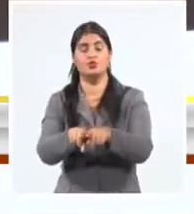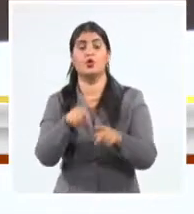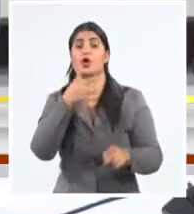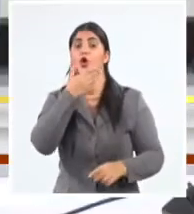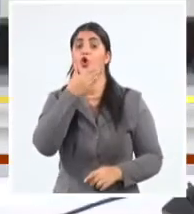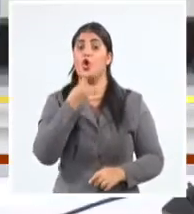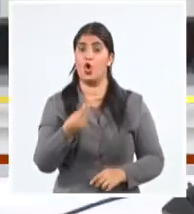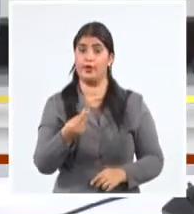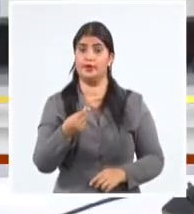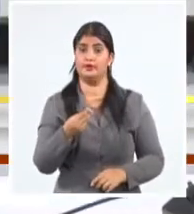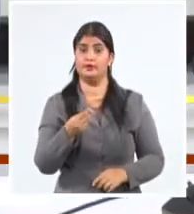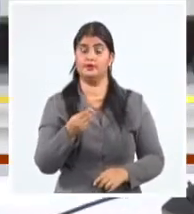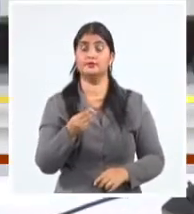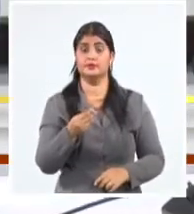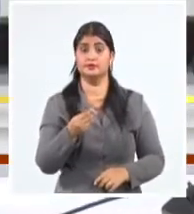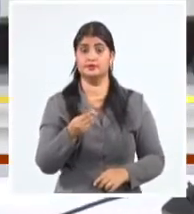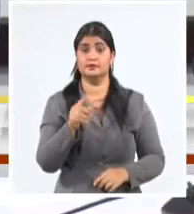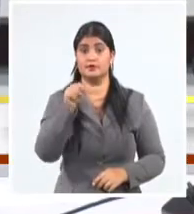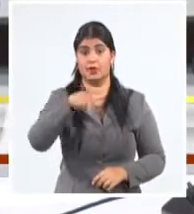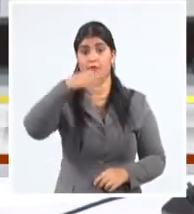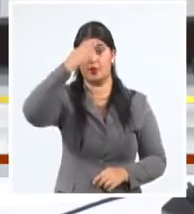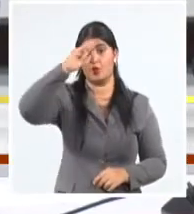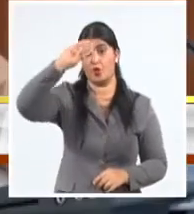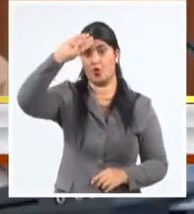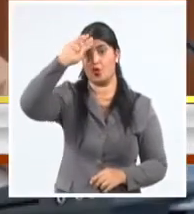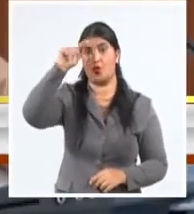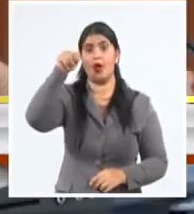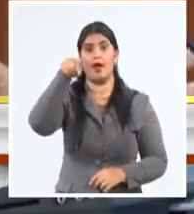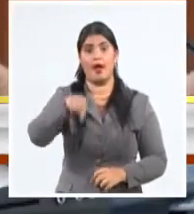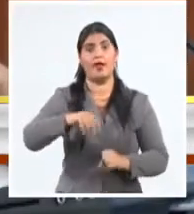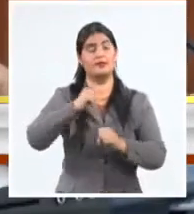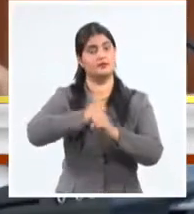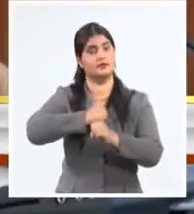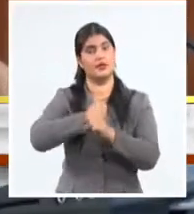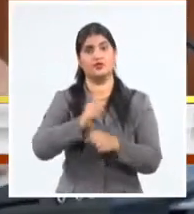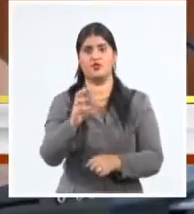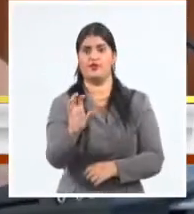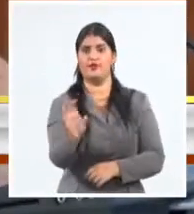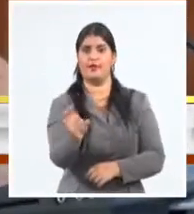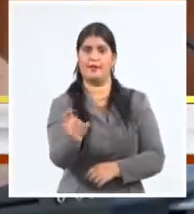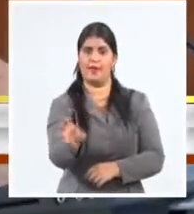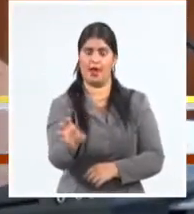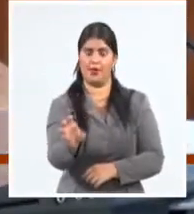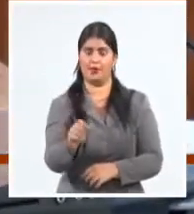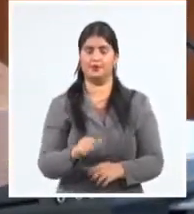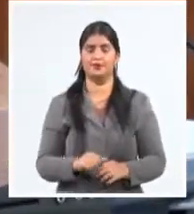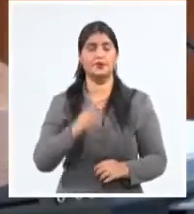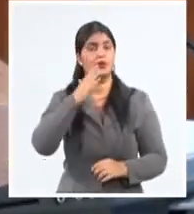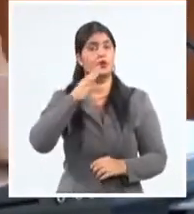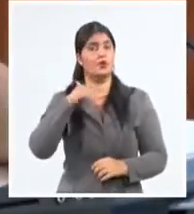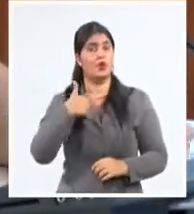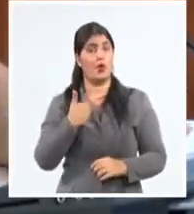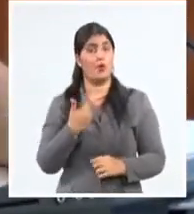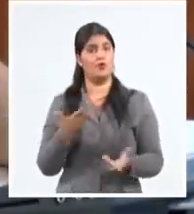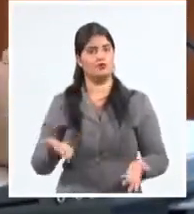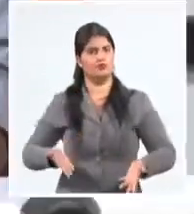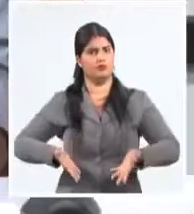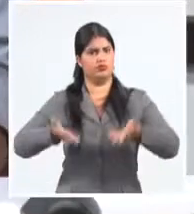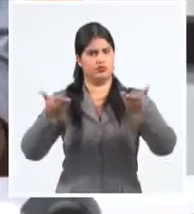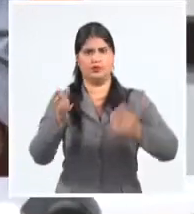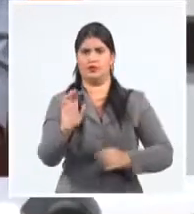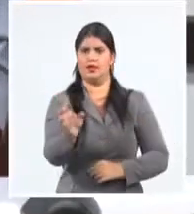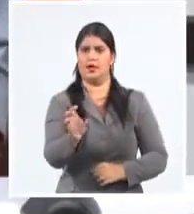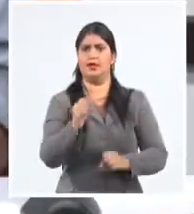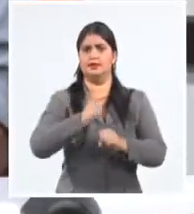a quienes convocó al Palacio de la Revolución para conocer sus criterios y propuestas sobre cómo perfeccionar la labor bancaria en el país.